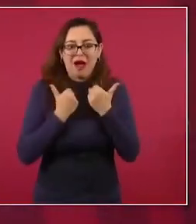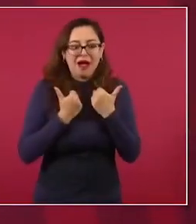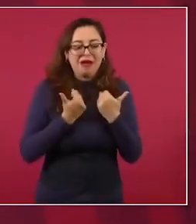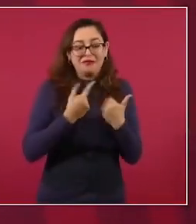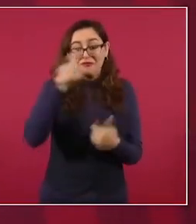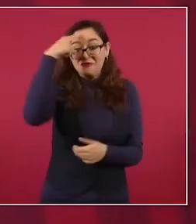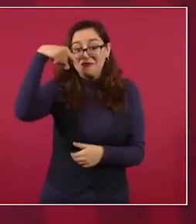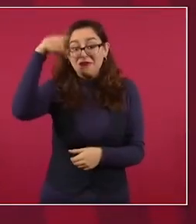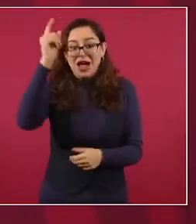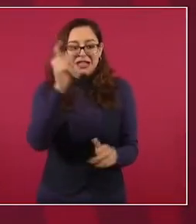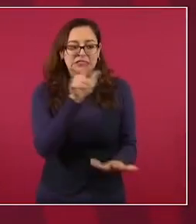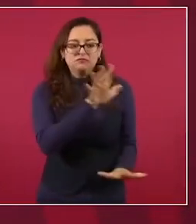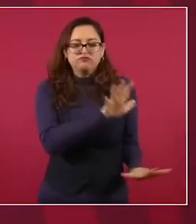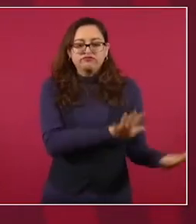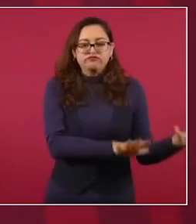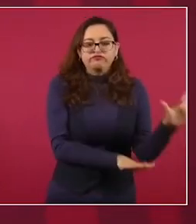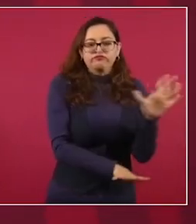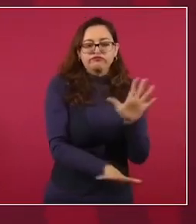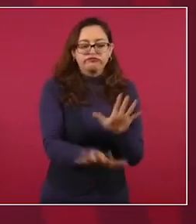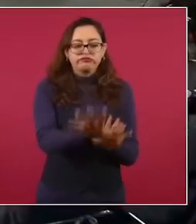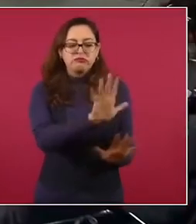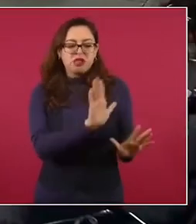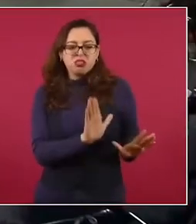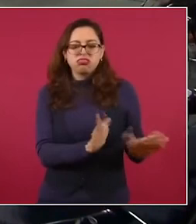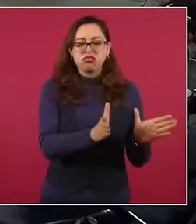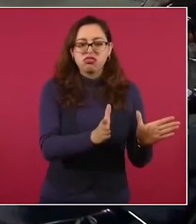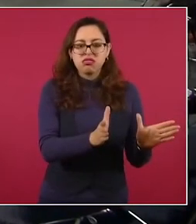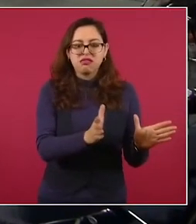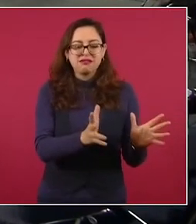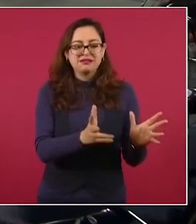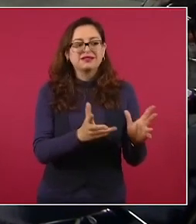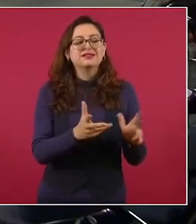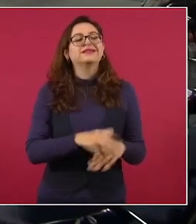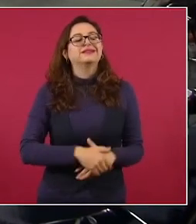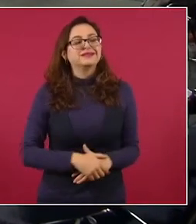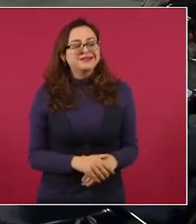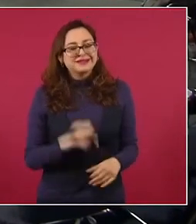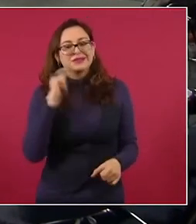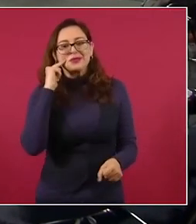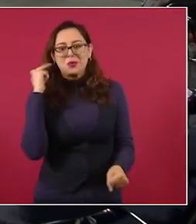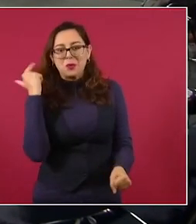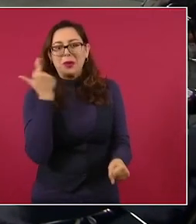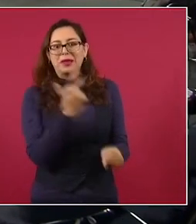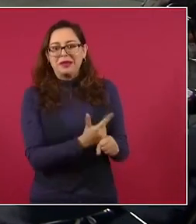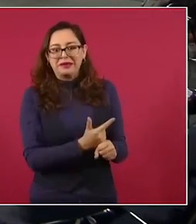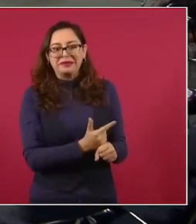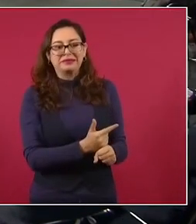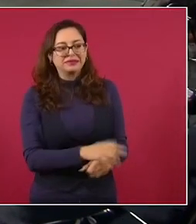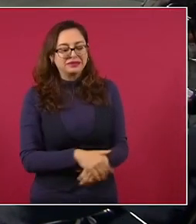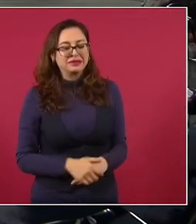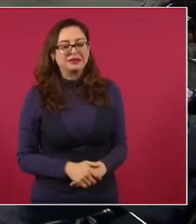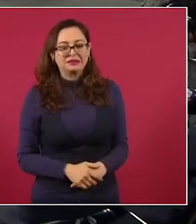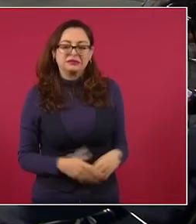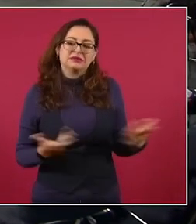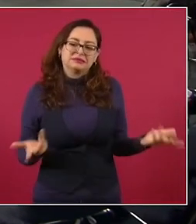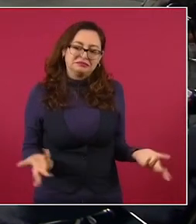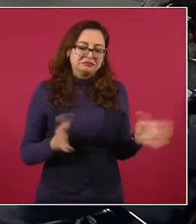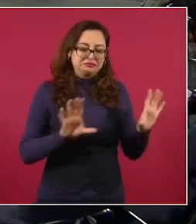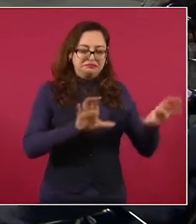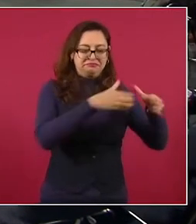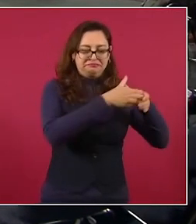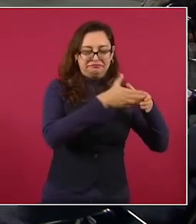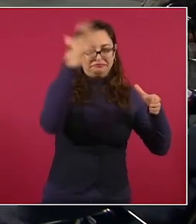los oligarcas, que son los patrones, los dueños.